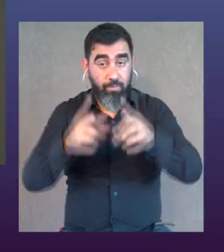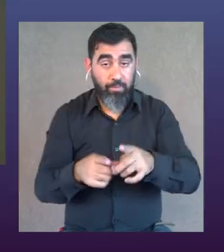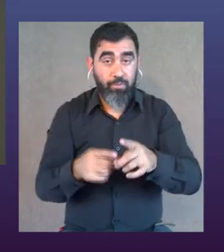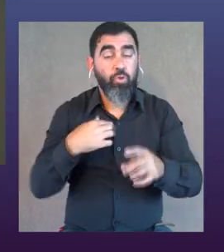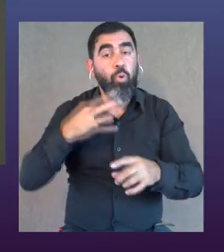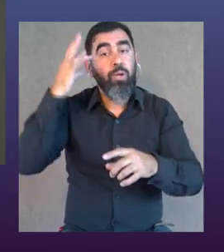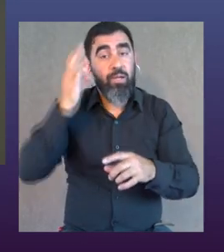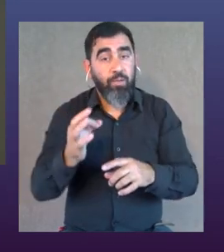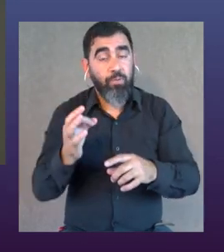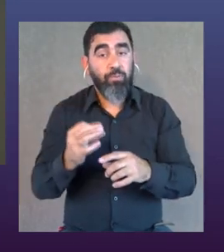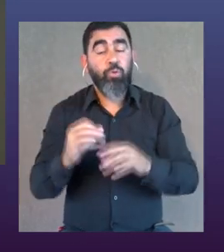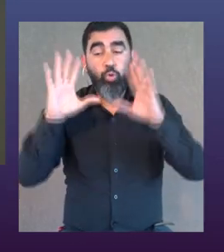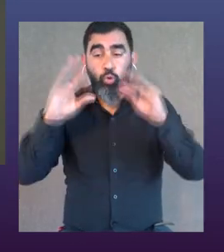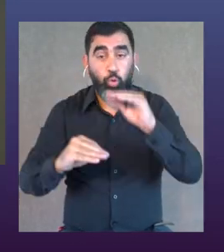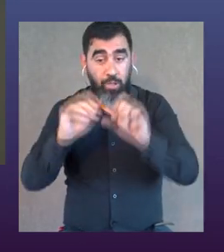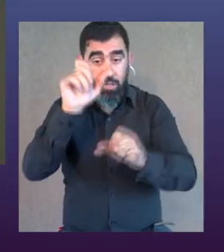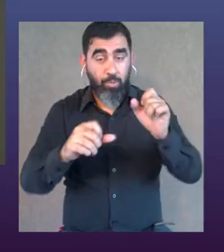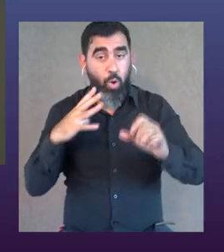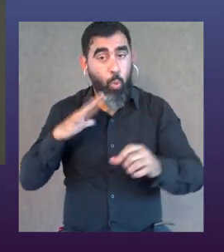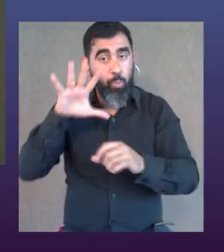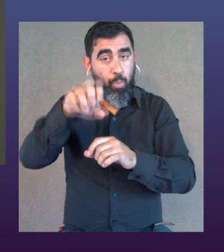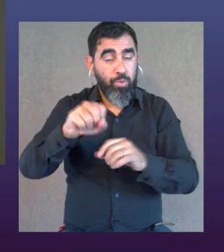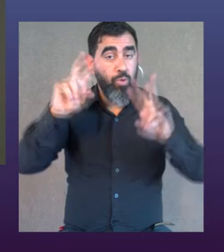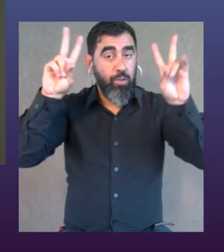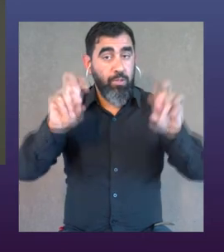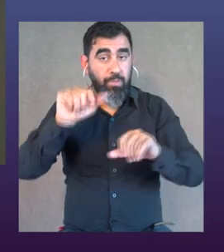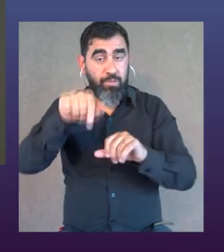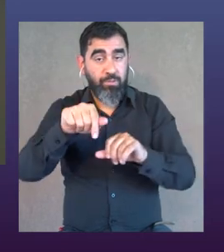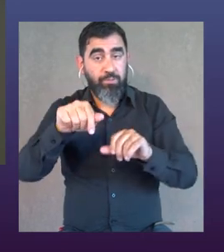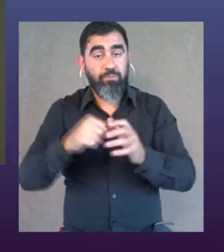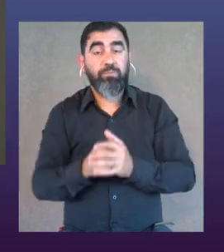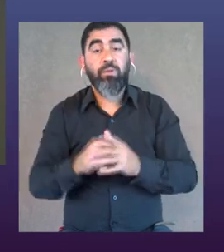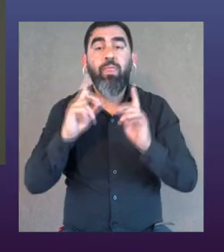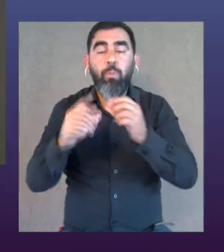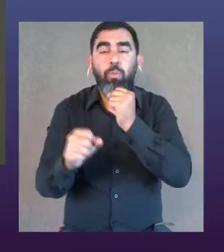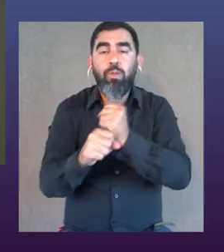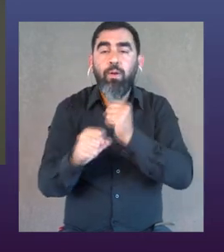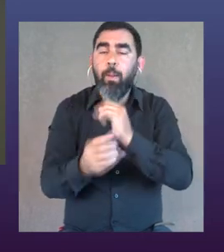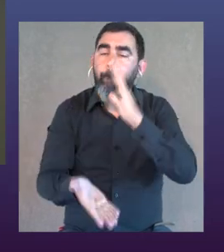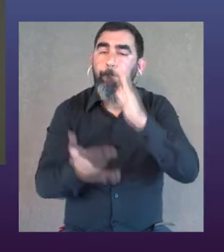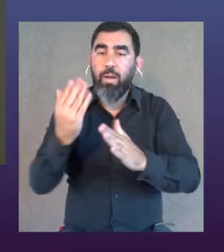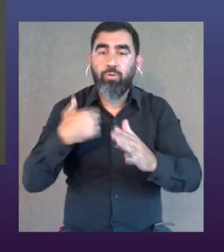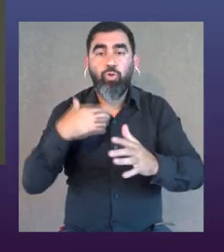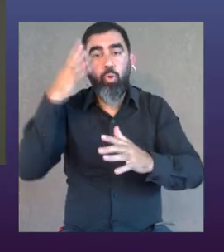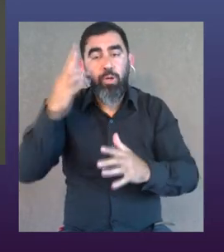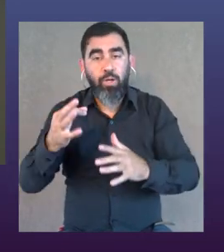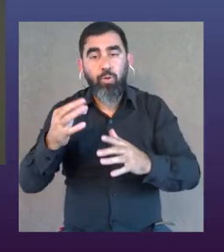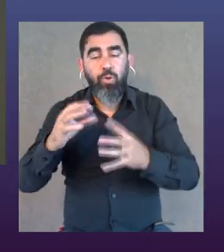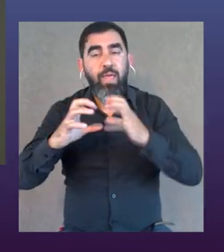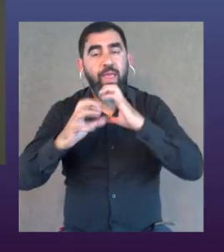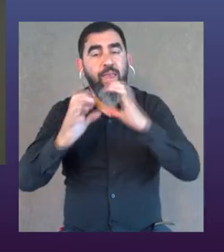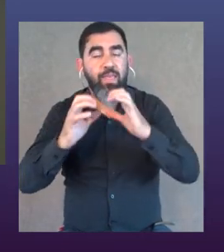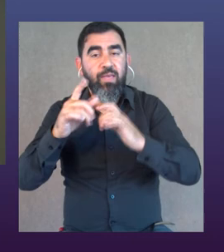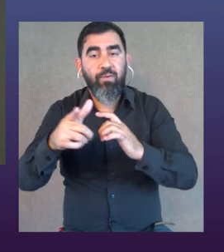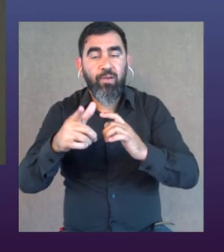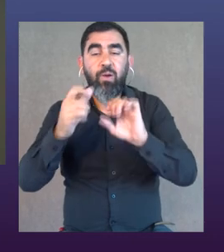mirada y me parece que todas las personas que estamos comprometidas con este tema tenemos que trabajar más, entiendo